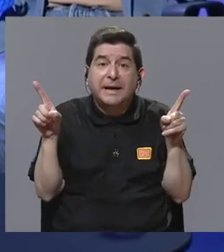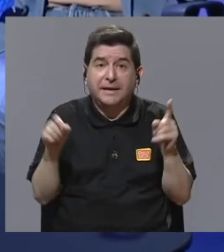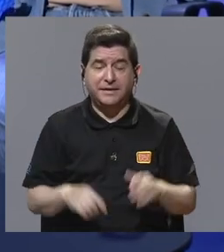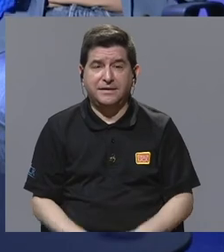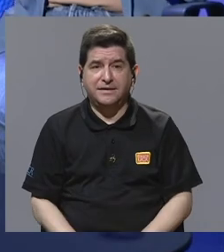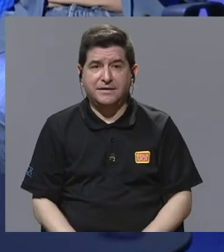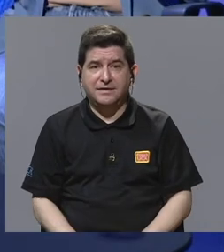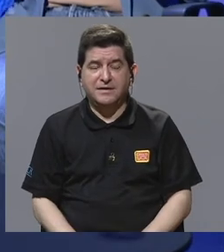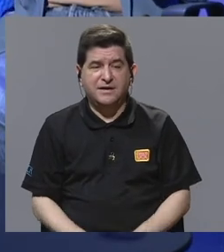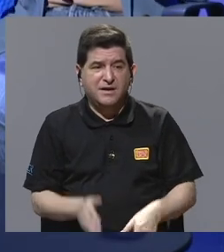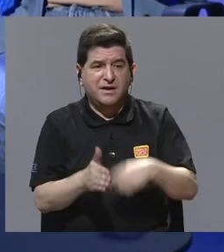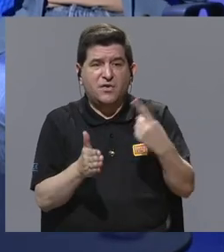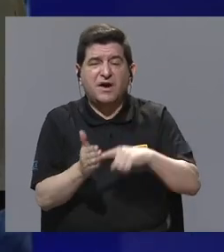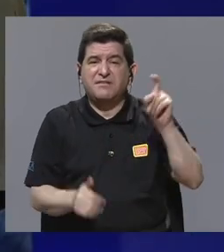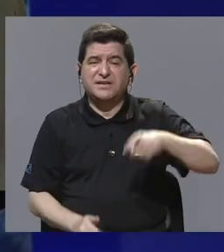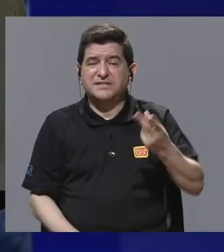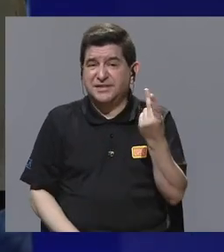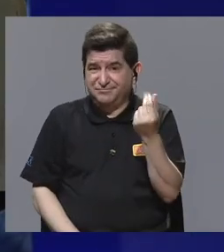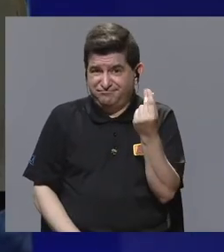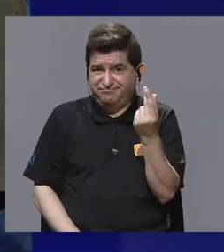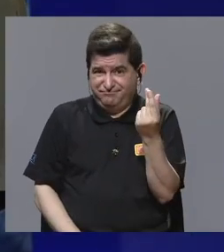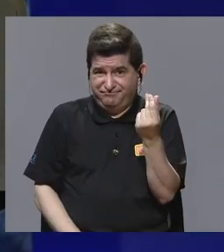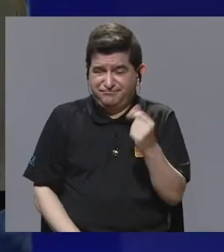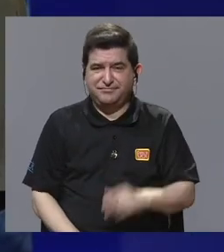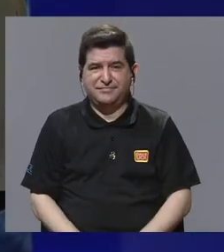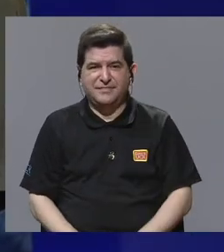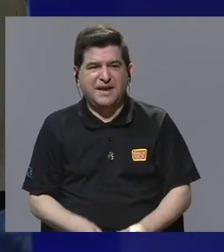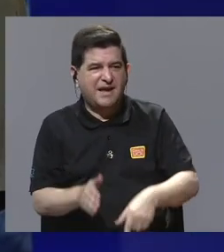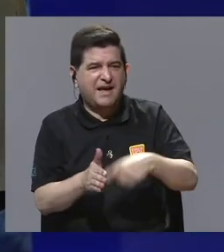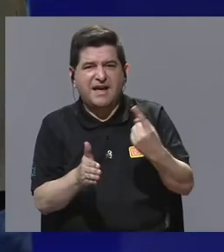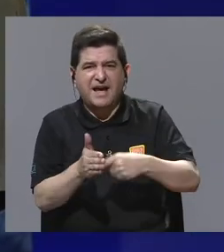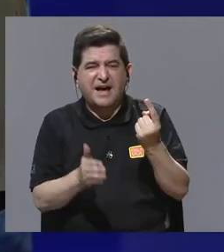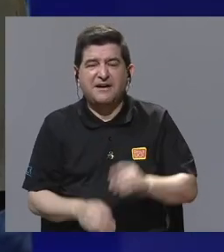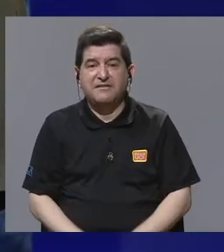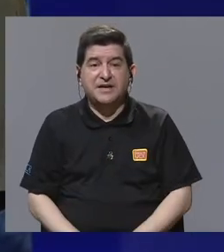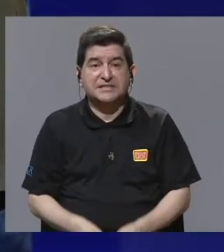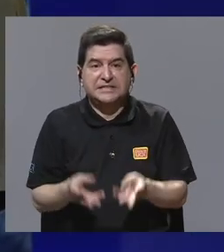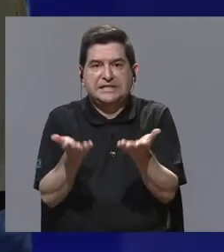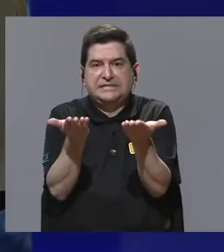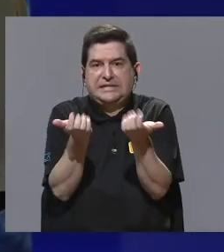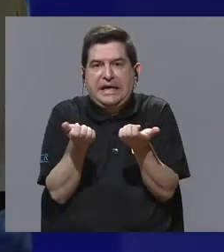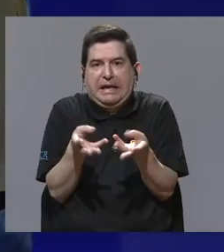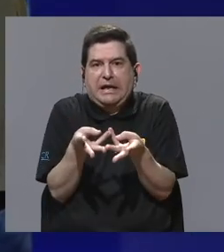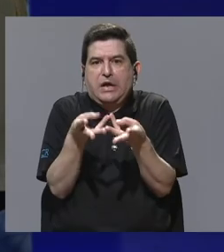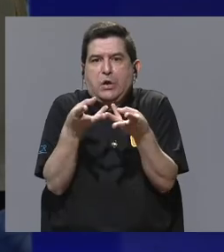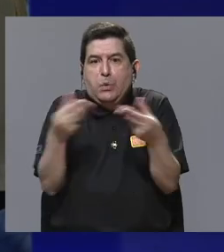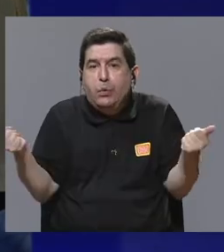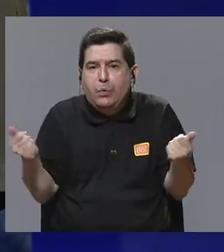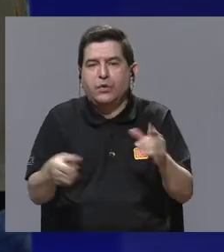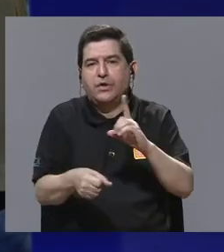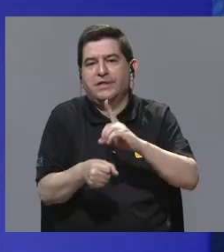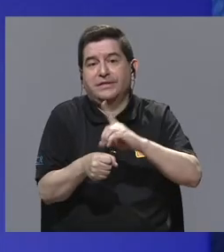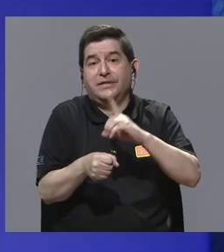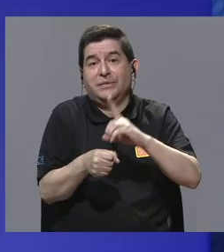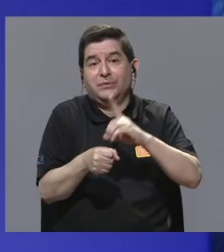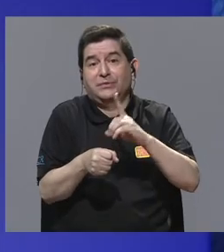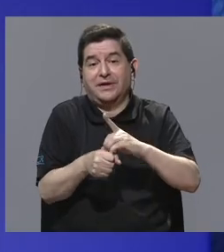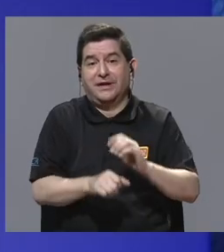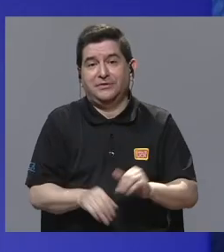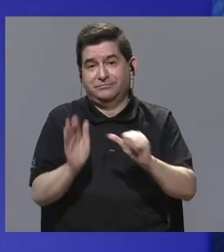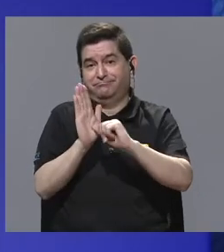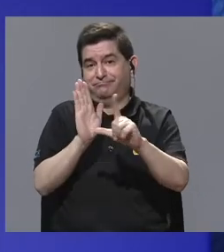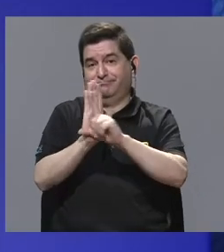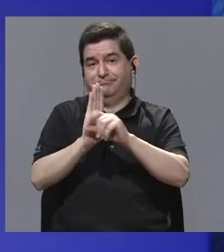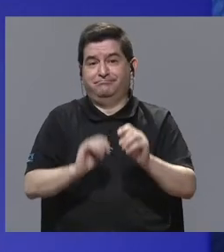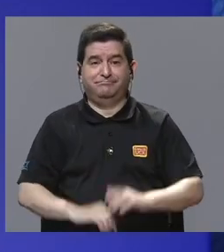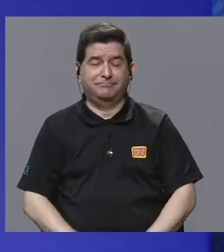veces se necesitan fondos, que a veces parece que los quieren desaparecer, ¿verdad? Los diputados y diputadas, pero